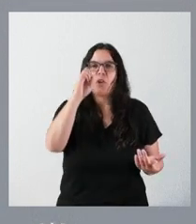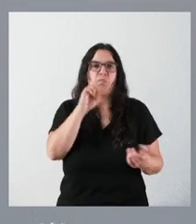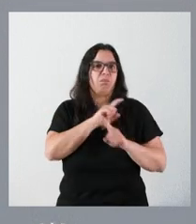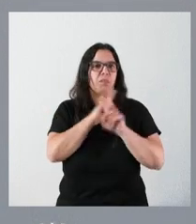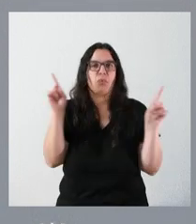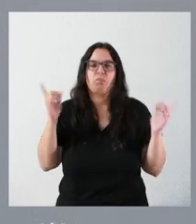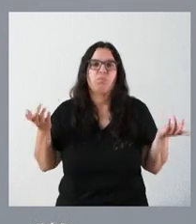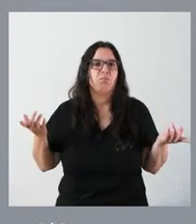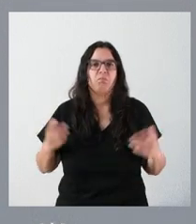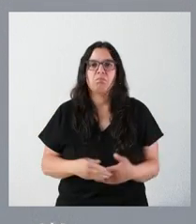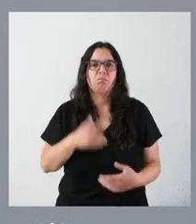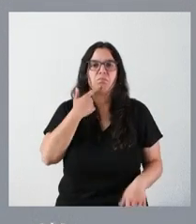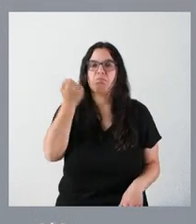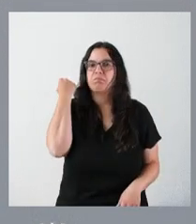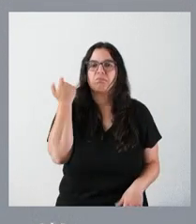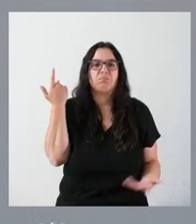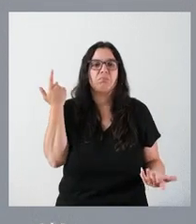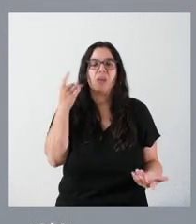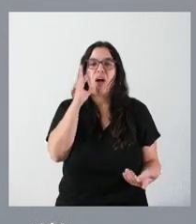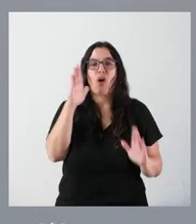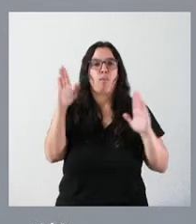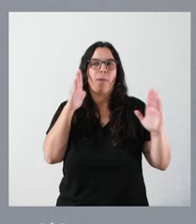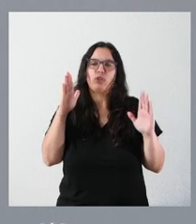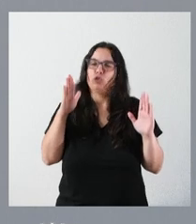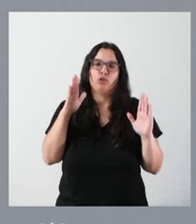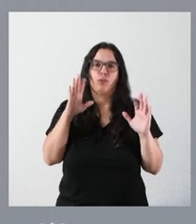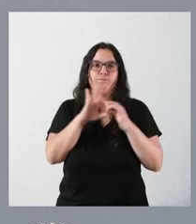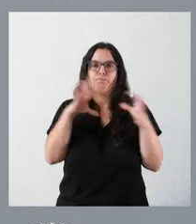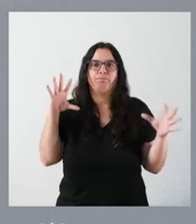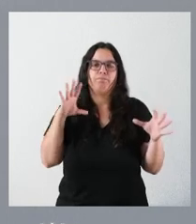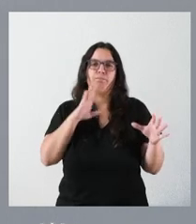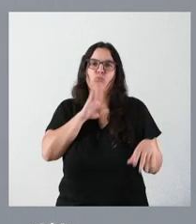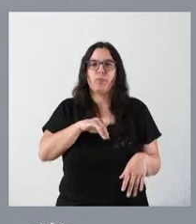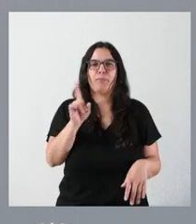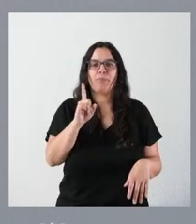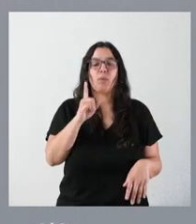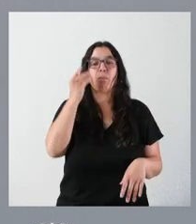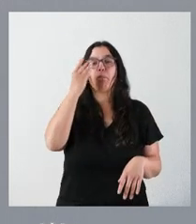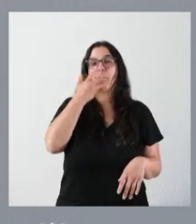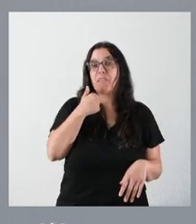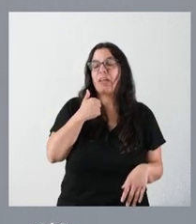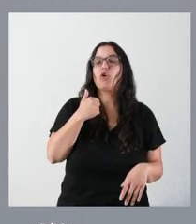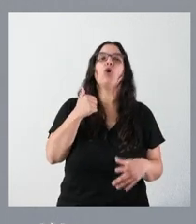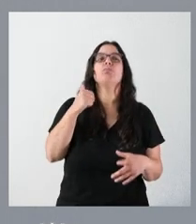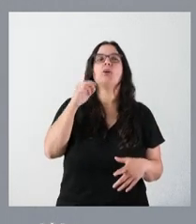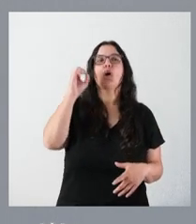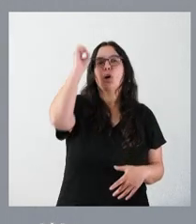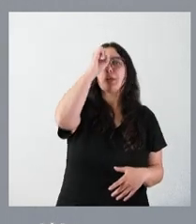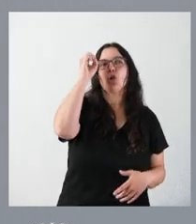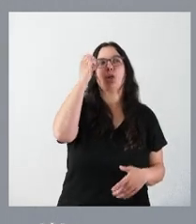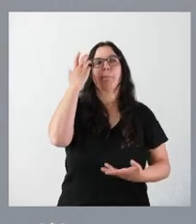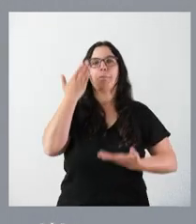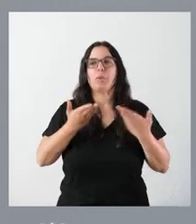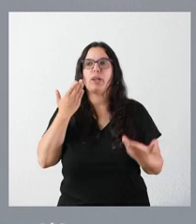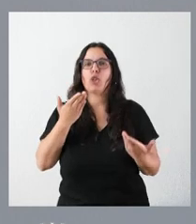respecto de este hecho, visto también el momento en el que estamos. Y prefiero que las valoraciones, los análisis o las